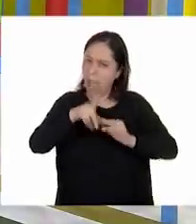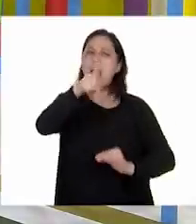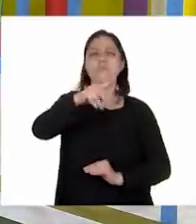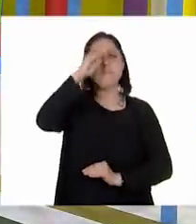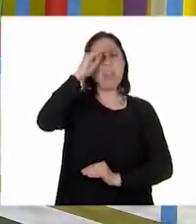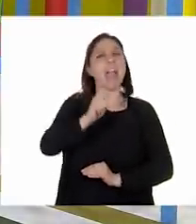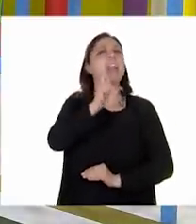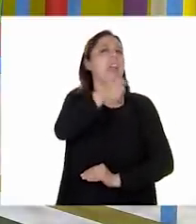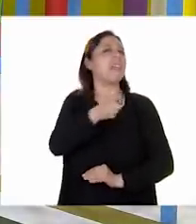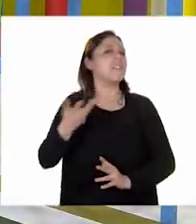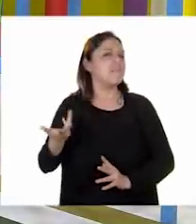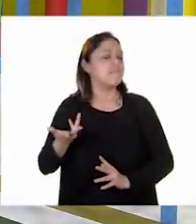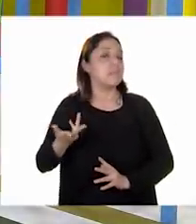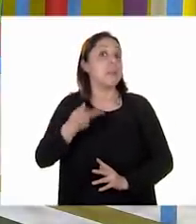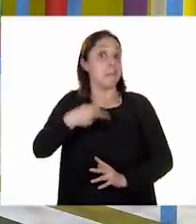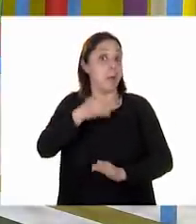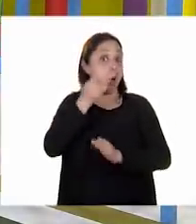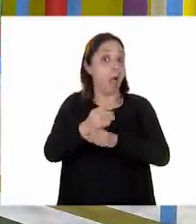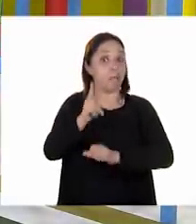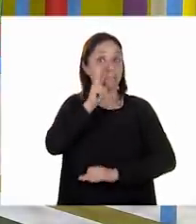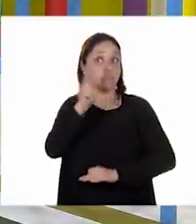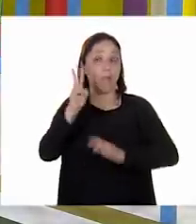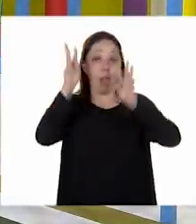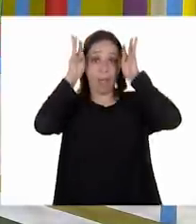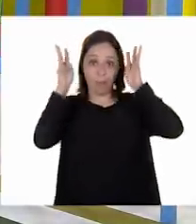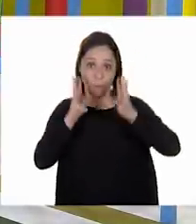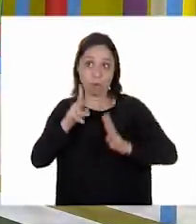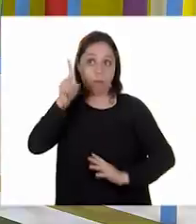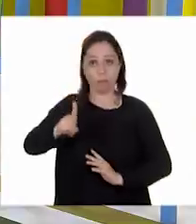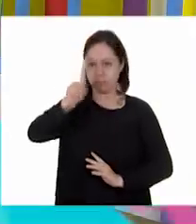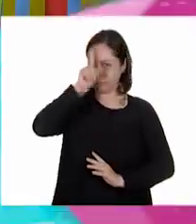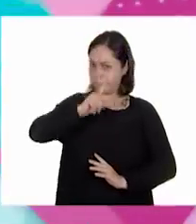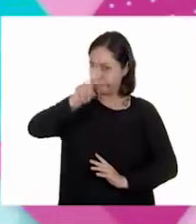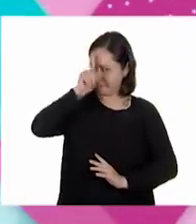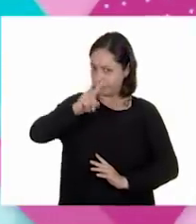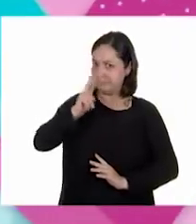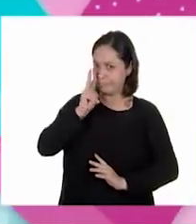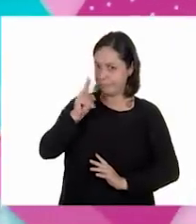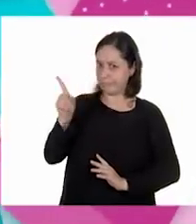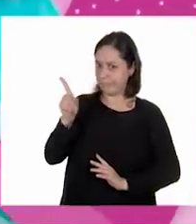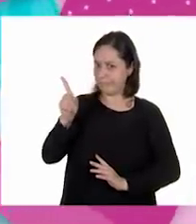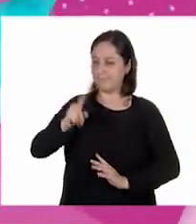Mientras tanto, vamos a ver a Ajo Listo, que tiene una gran recomendación. ¡Ajo Listo!